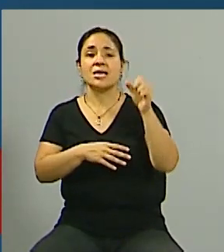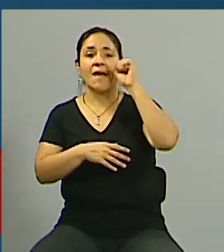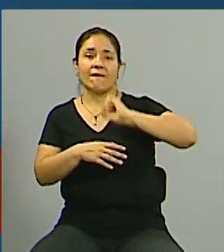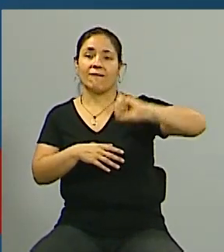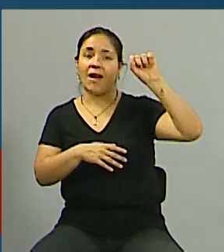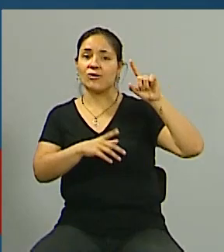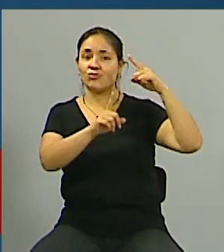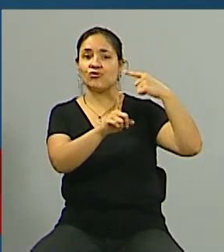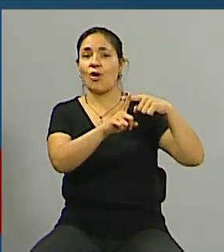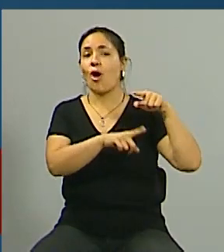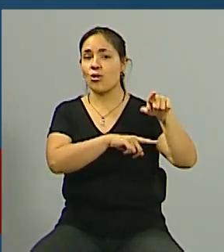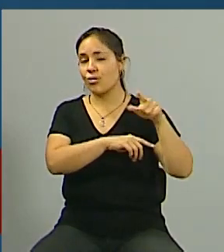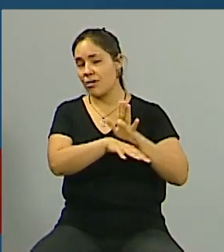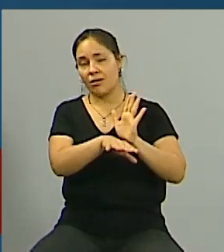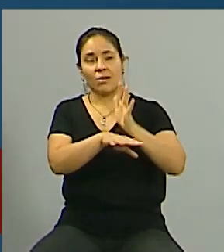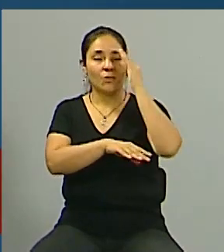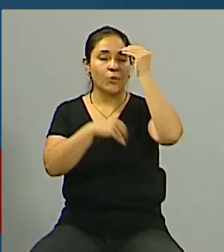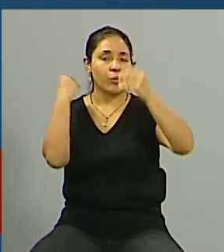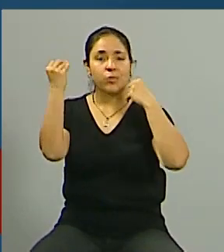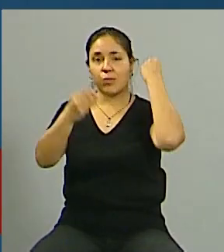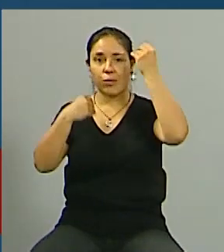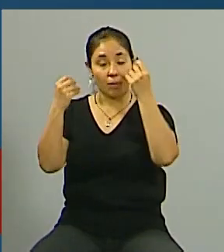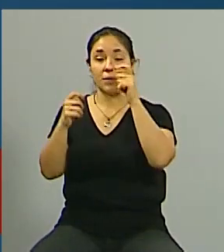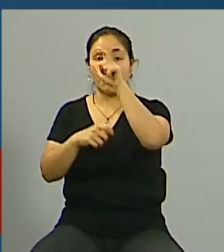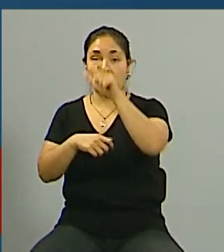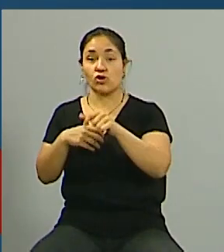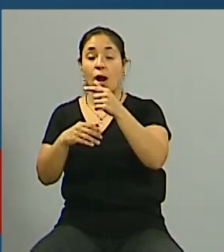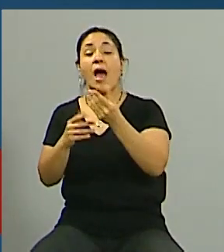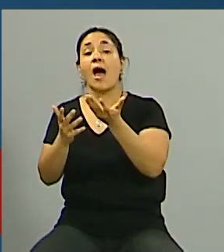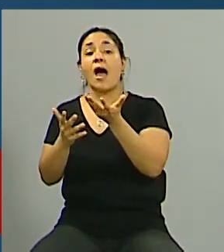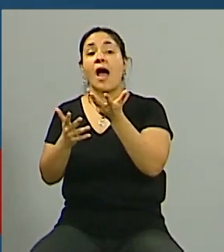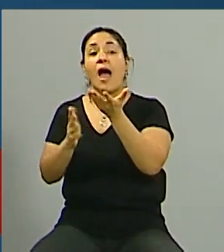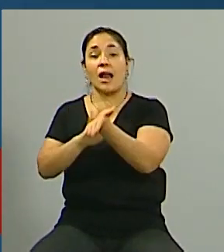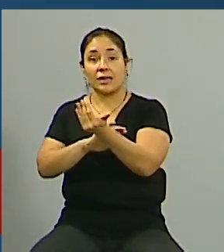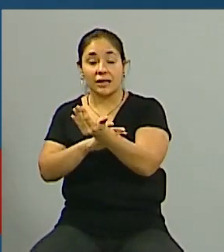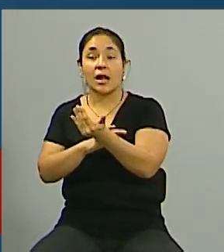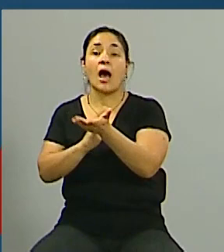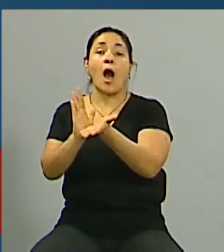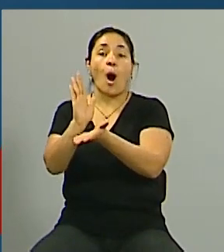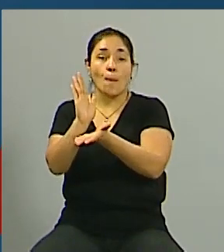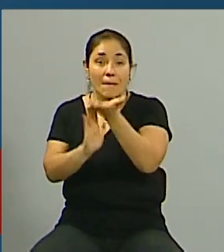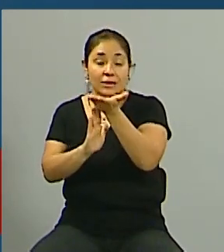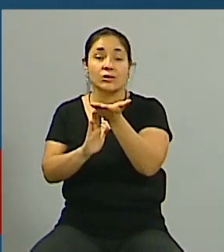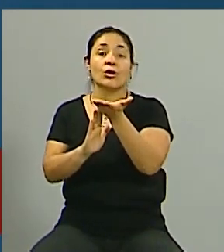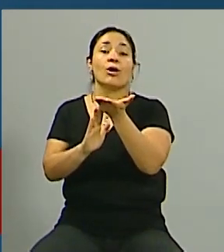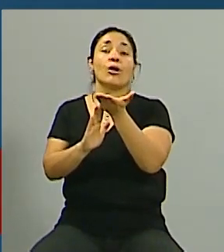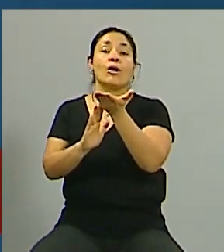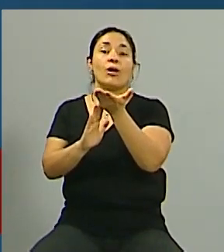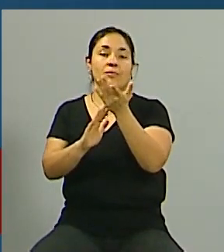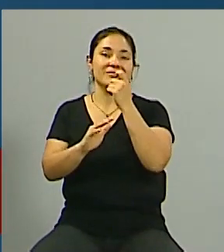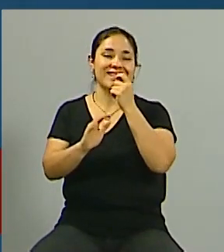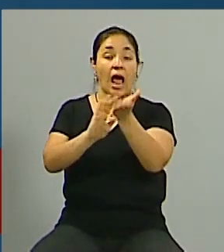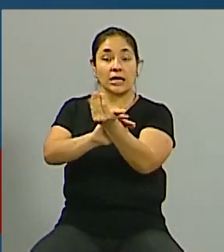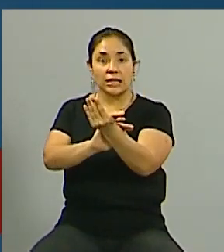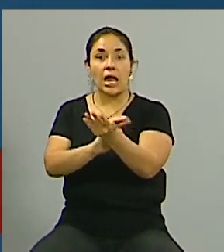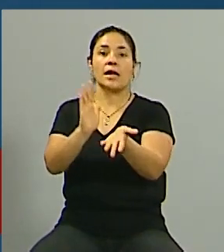realmente provocaba un dolor de cabeza sobre todo en aquel que alquilaba y por ahí bueno lo decíamos recién no tenía un aumento realmente que iba a la par siempre